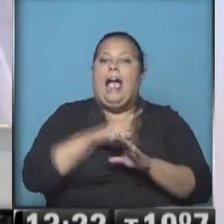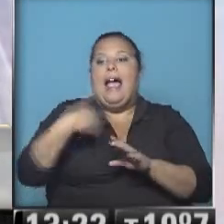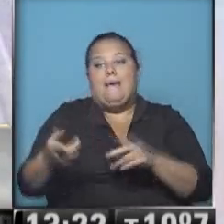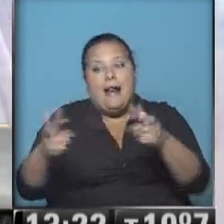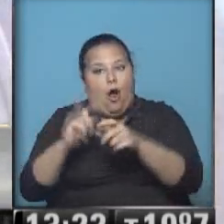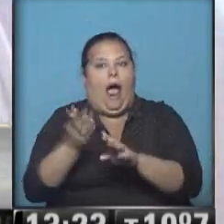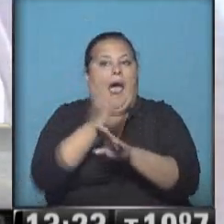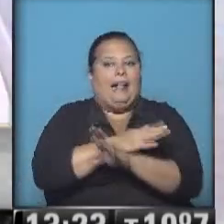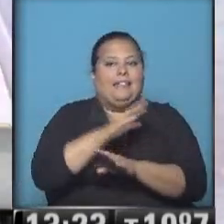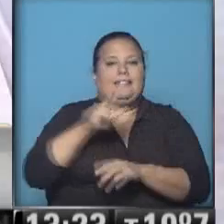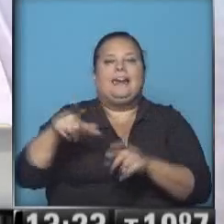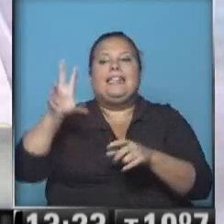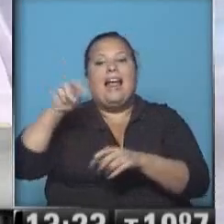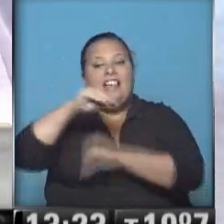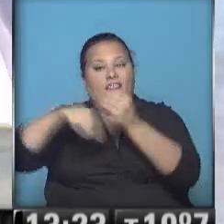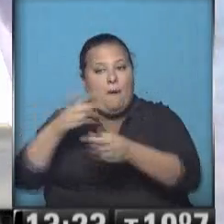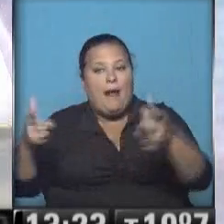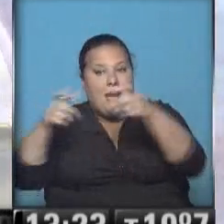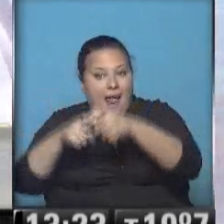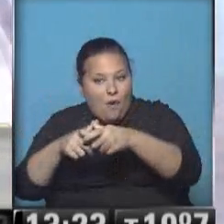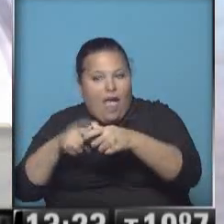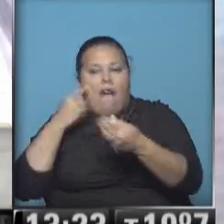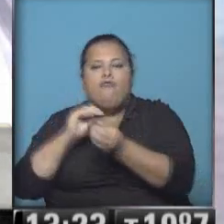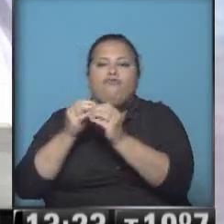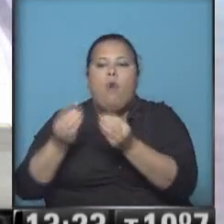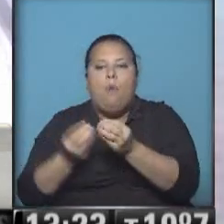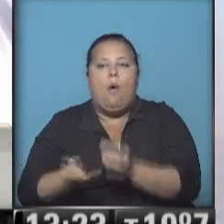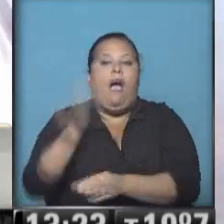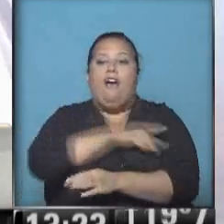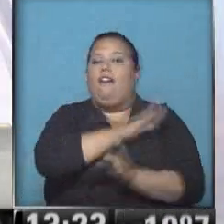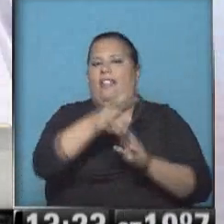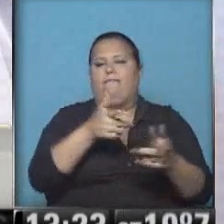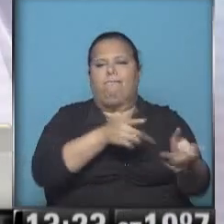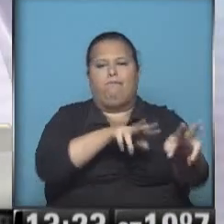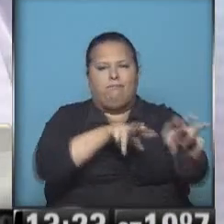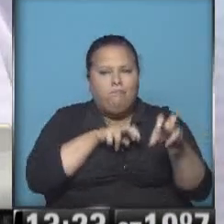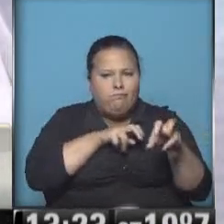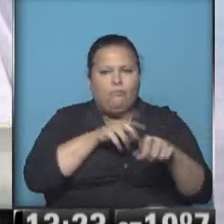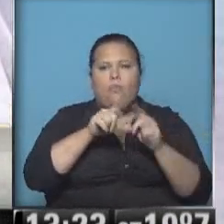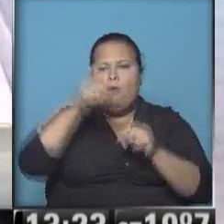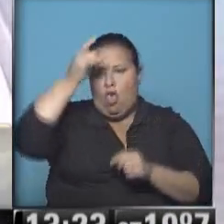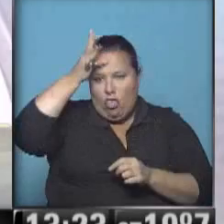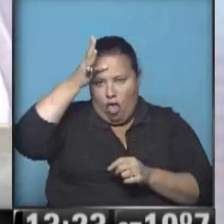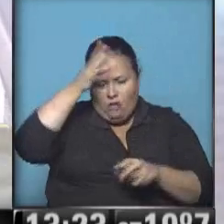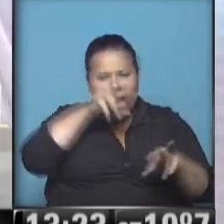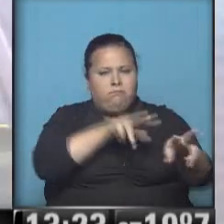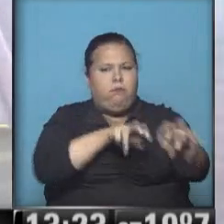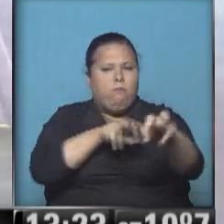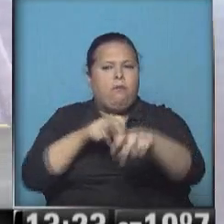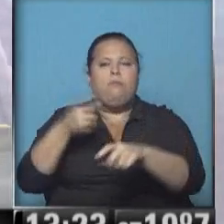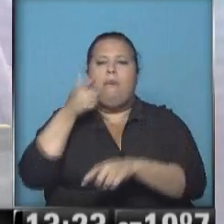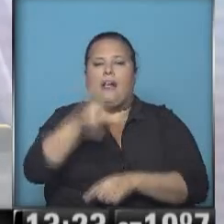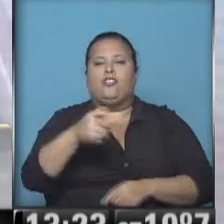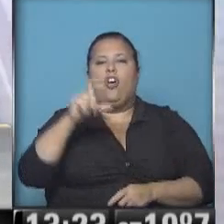familias de esta comunidad para ver qué acciones tomar, fueron directamente con una escopeta calibre 12, dispararon, lo mataron a